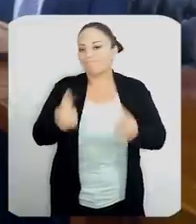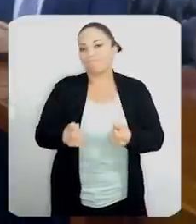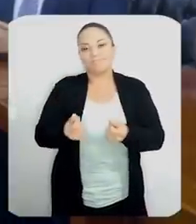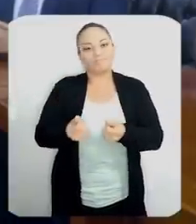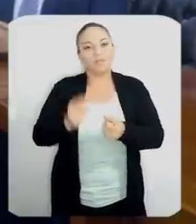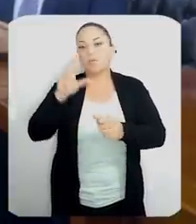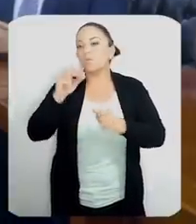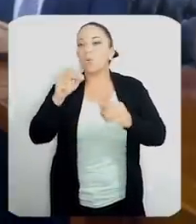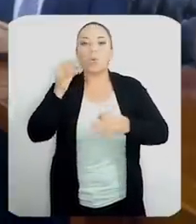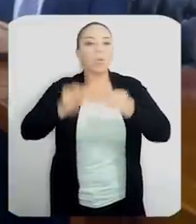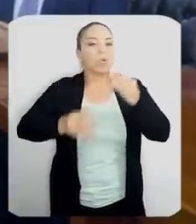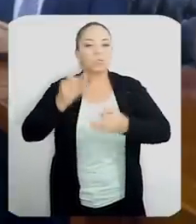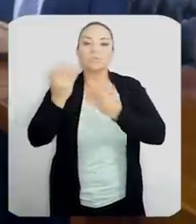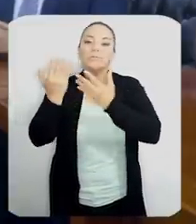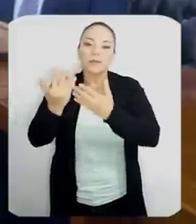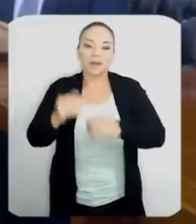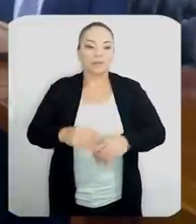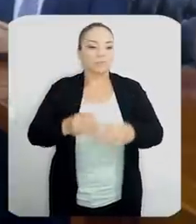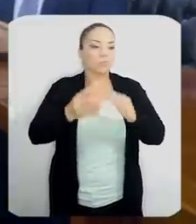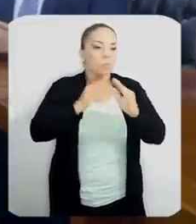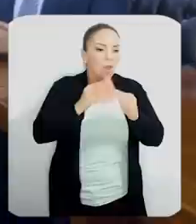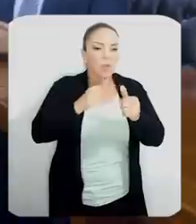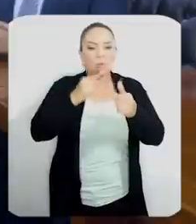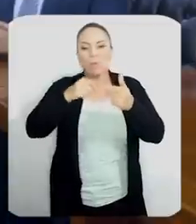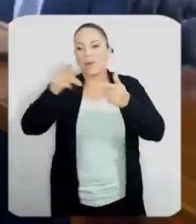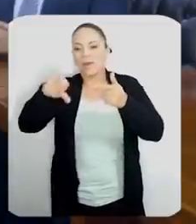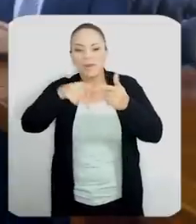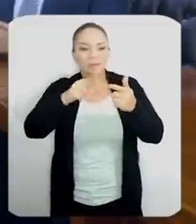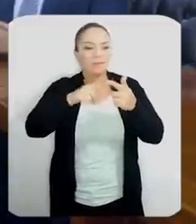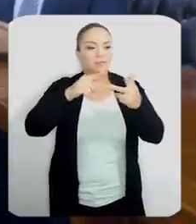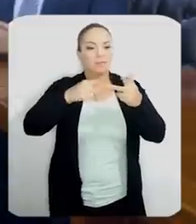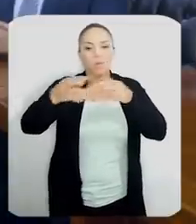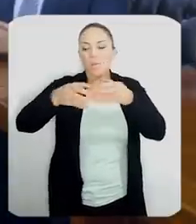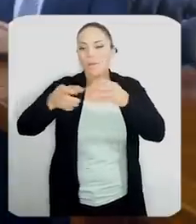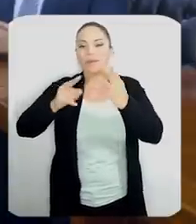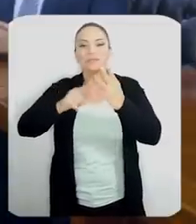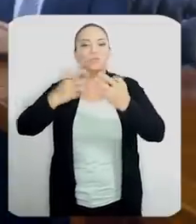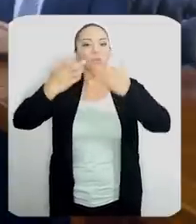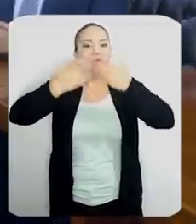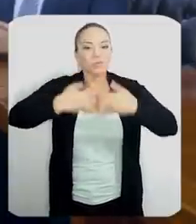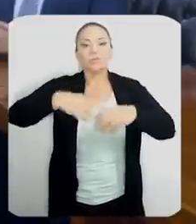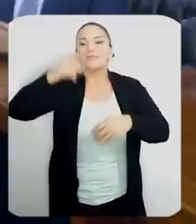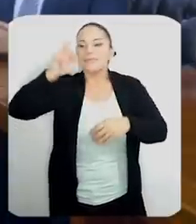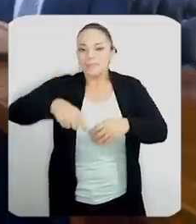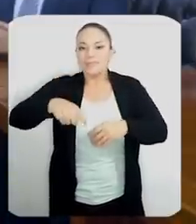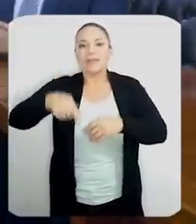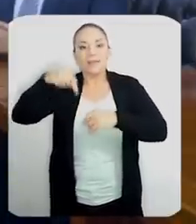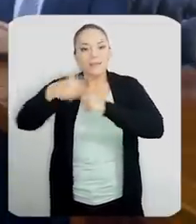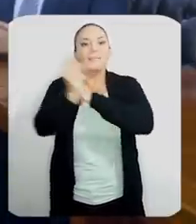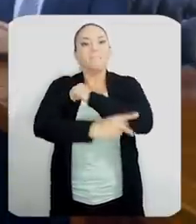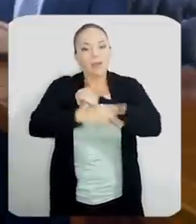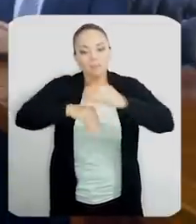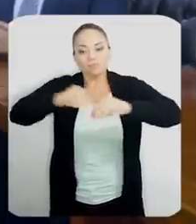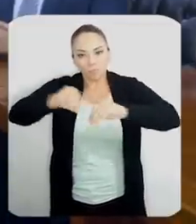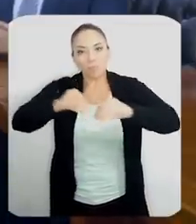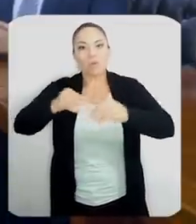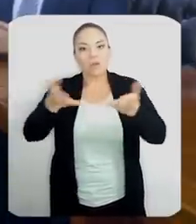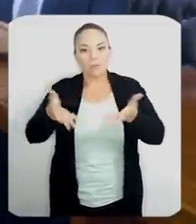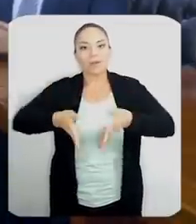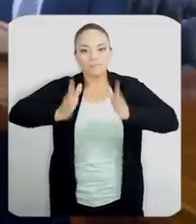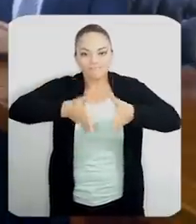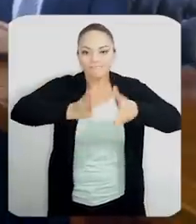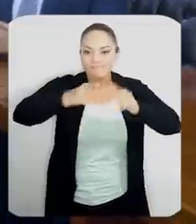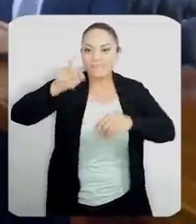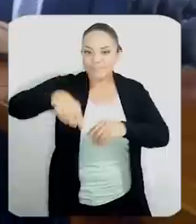No se vale esperar. El pueblo y la gente, el comercio, la industria necesitan que este país se mueva.